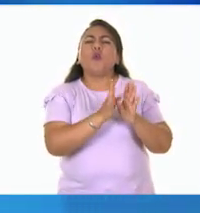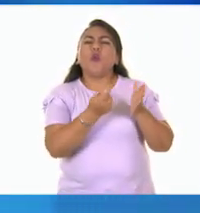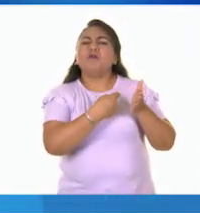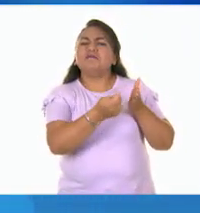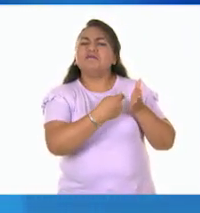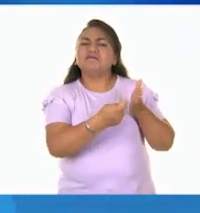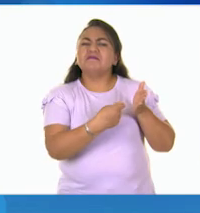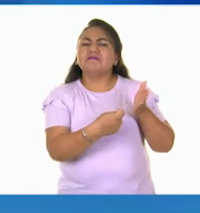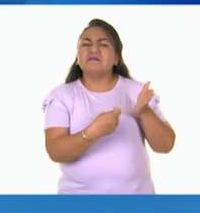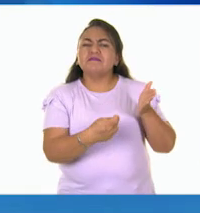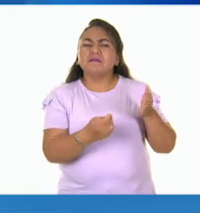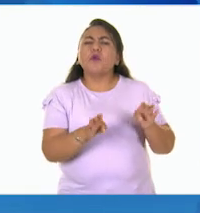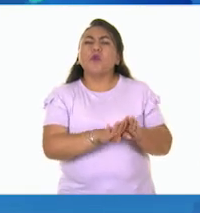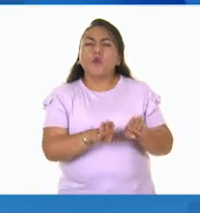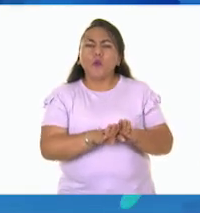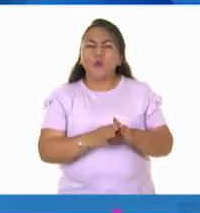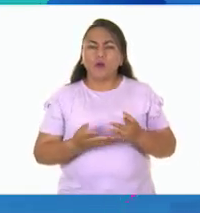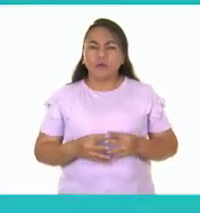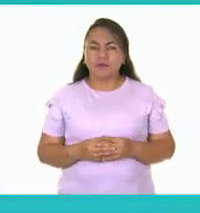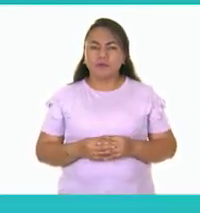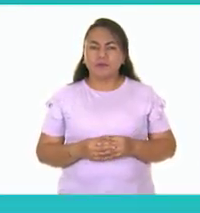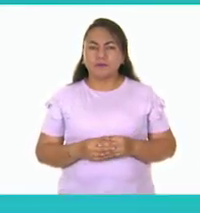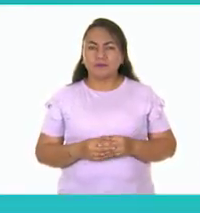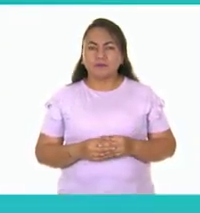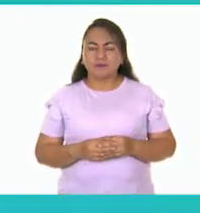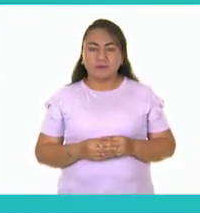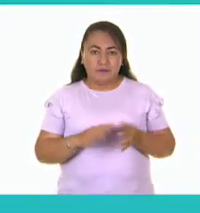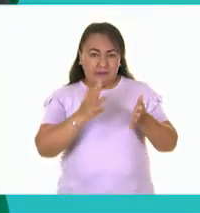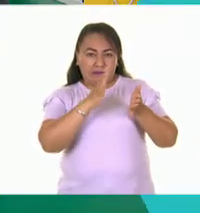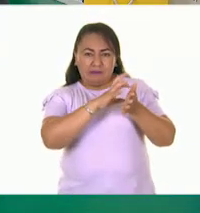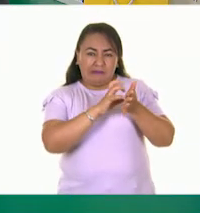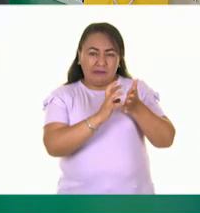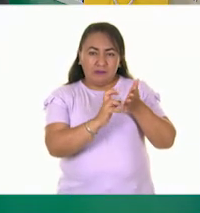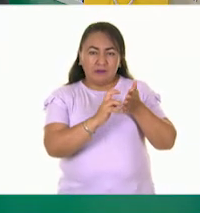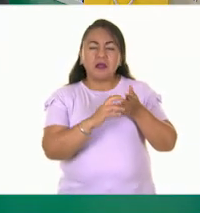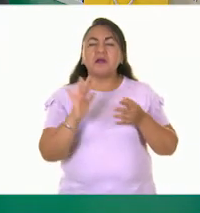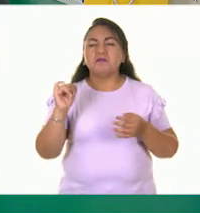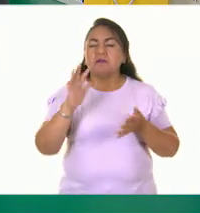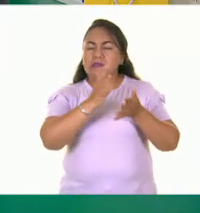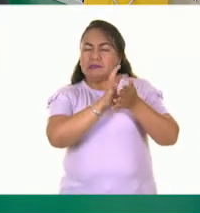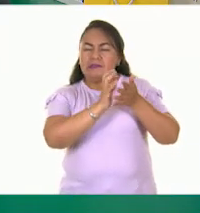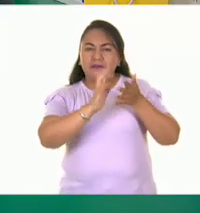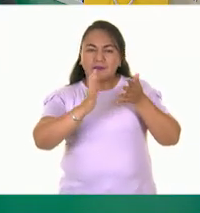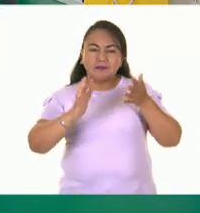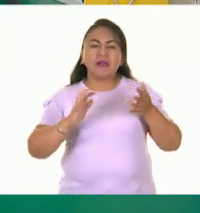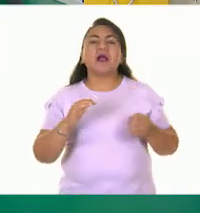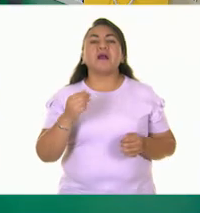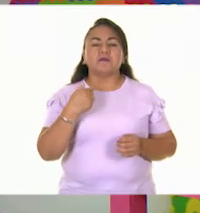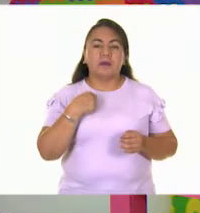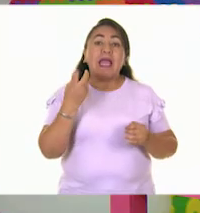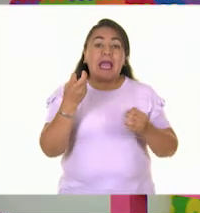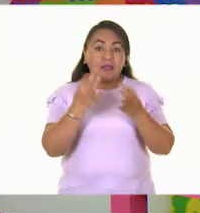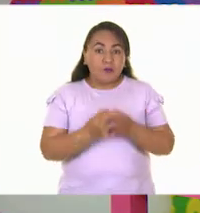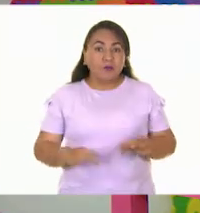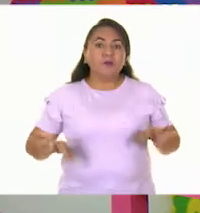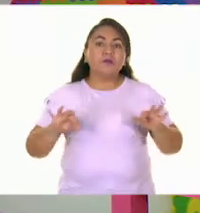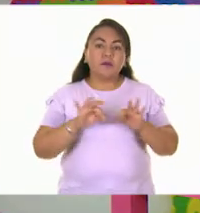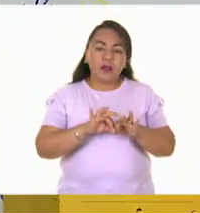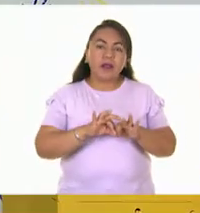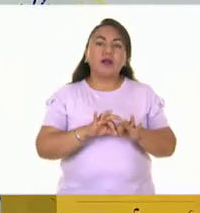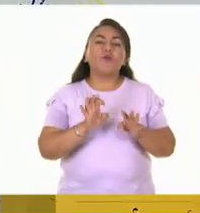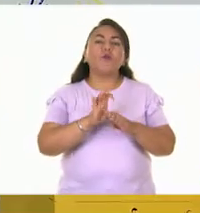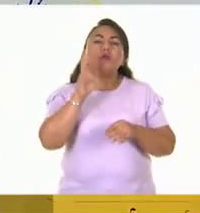quedaría esta textura en el papel? ¿Medio rugosa? Yo creo que va a ser medio rugosa. Y es muy importante que podamos